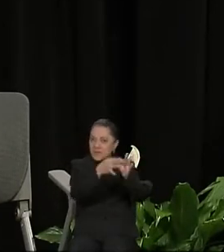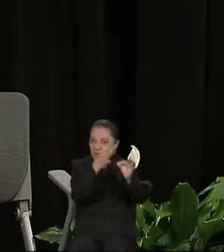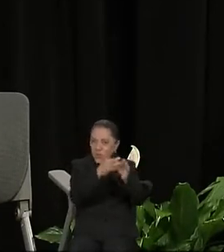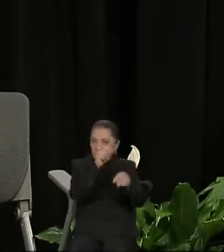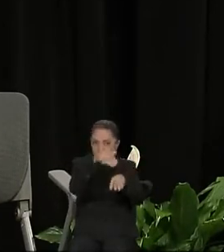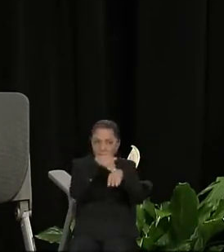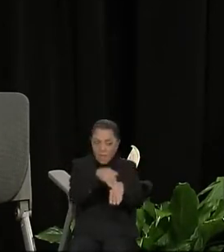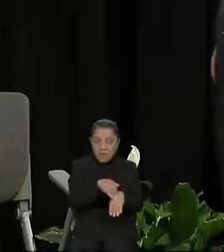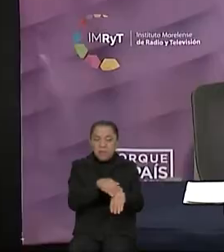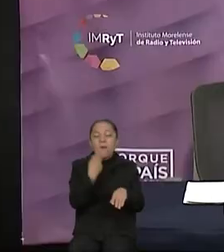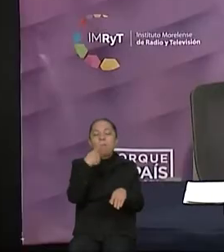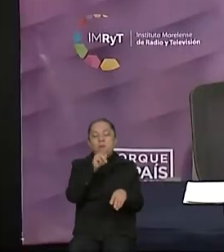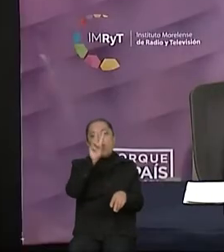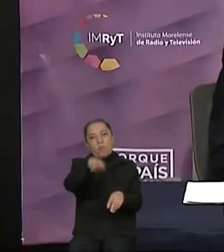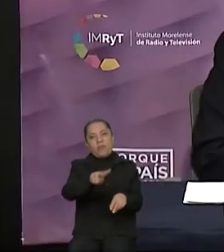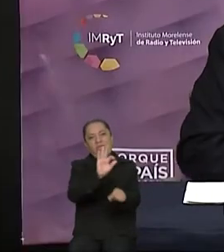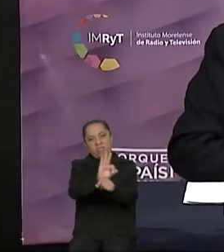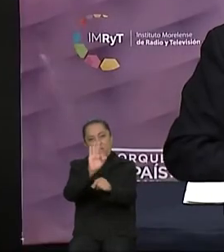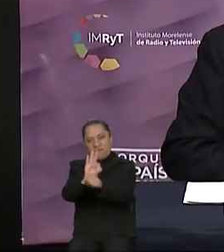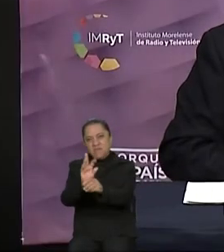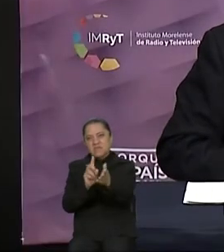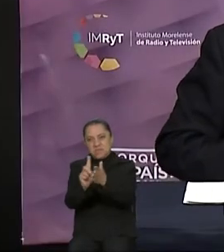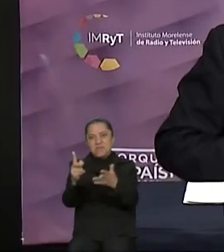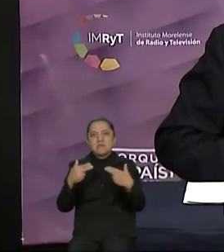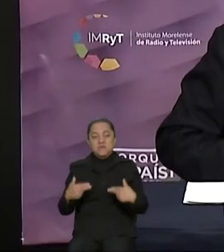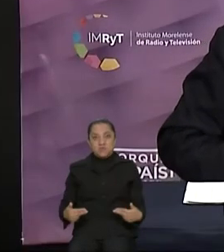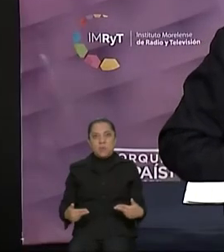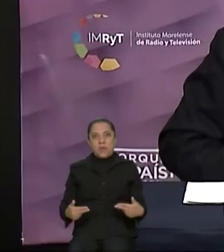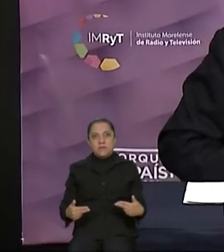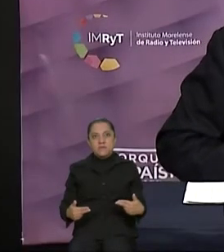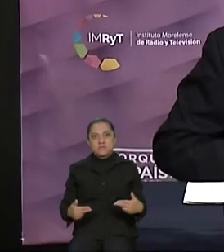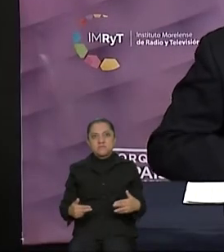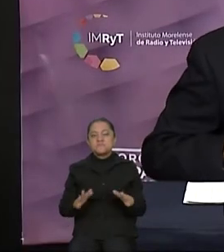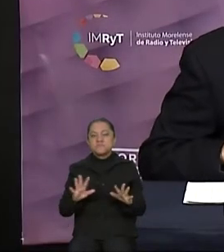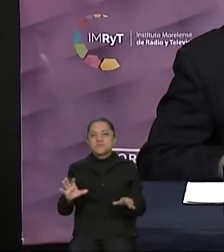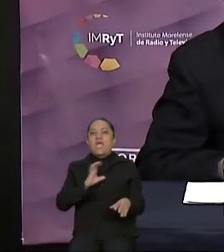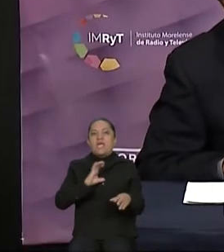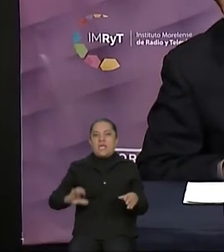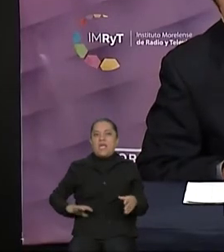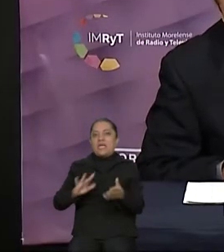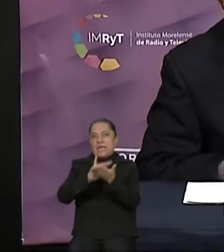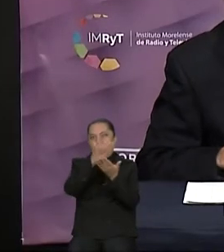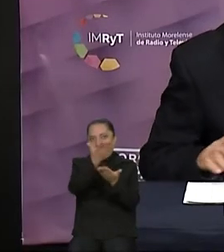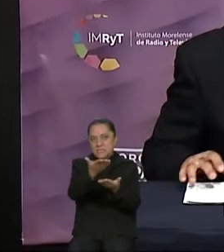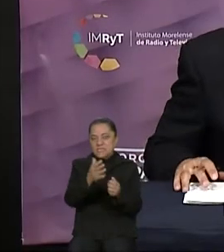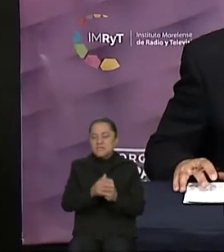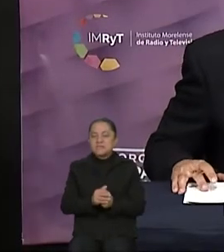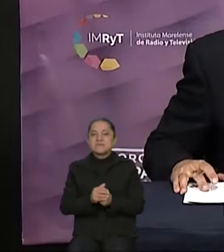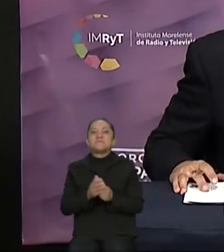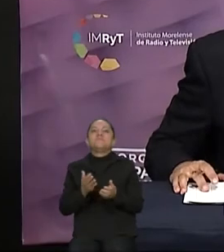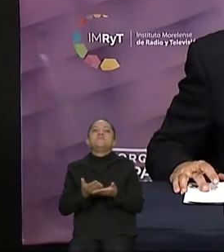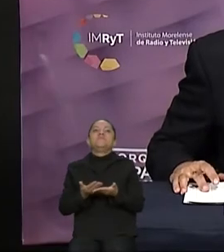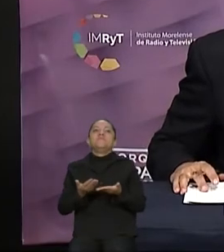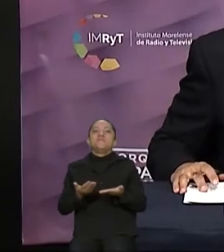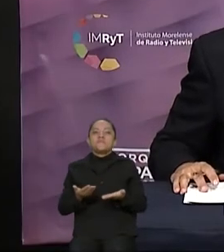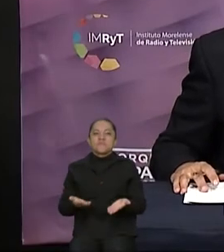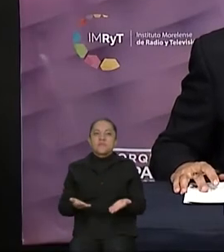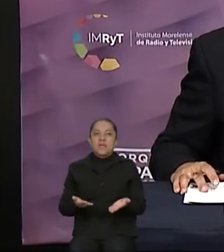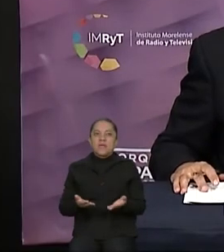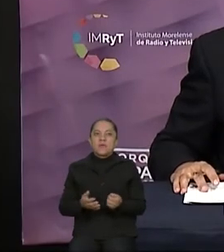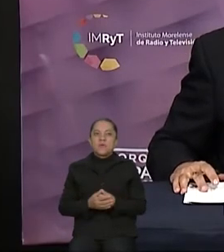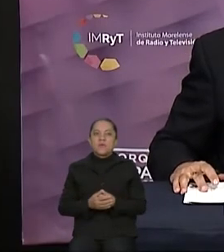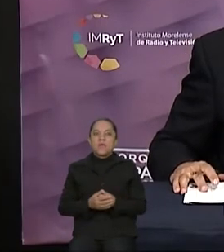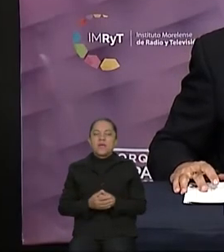humanos. Muy bien, candidato, gracias por su participación. Y ahora, si no lo permite, es momento de escuchar a su